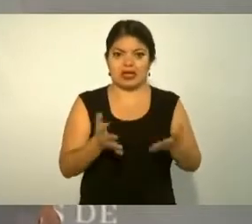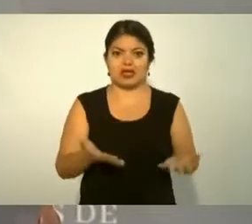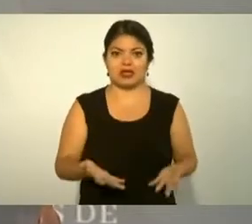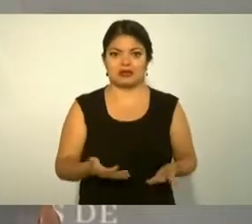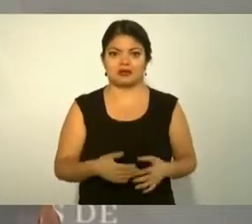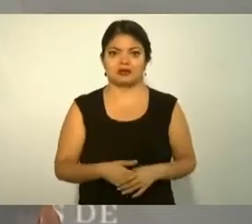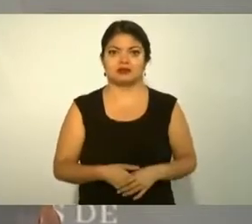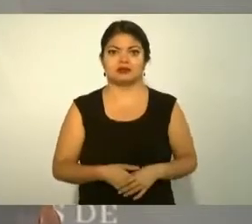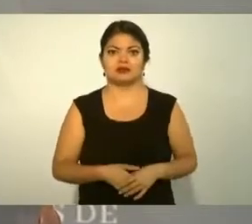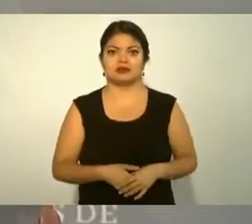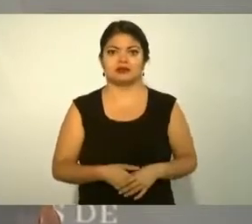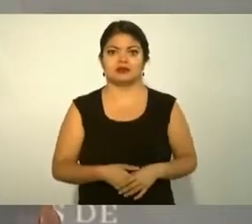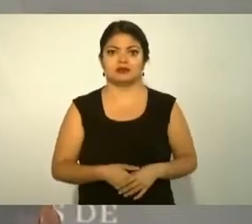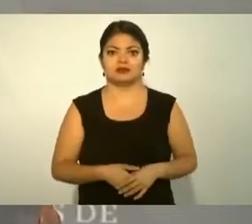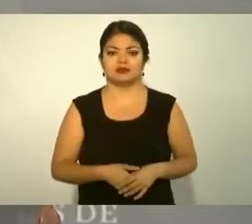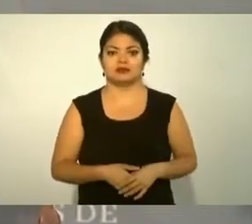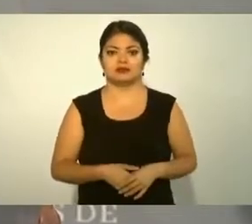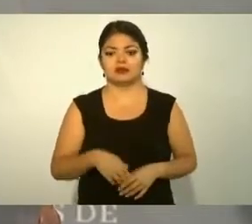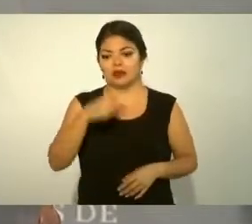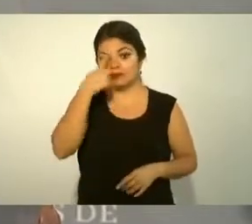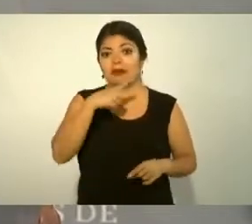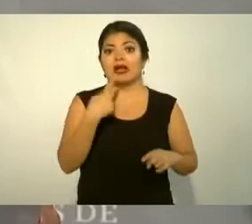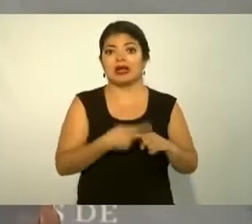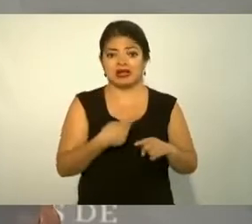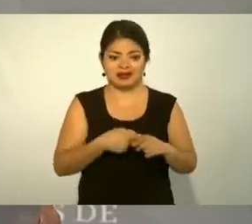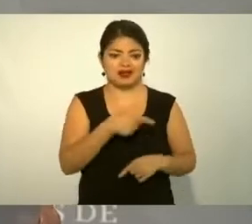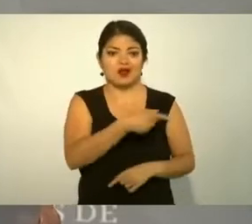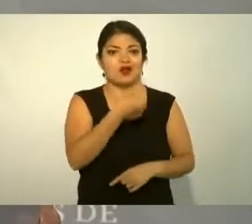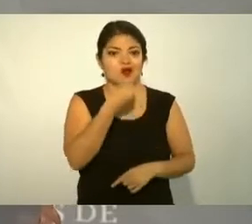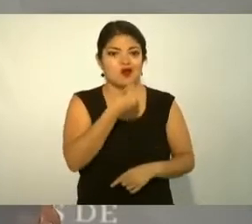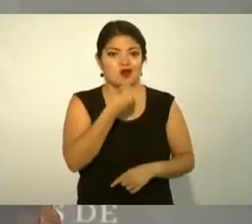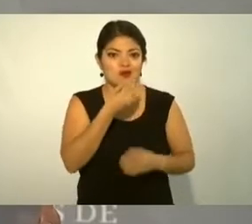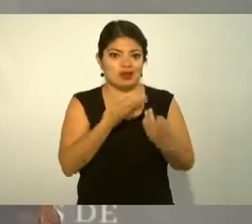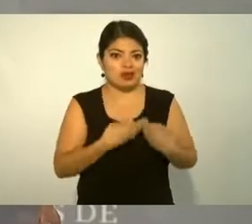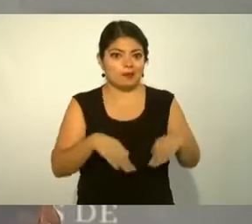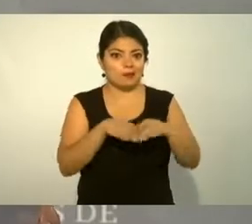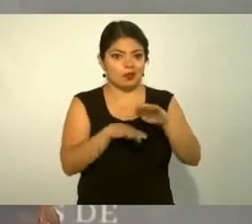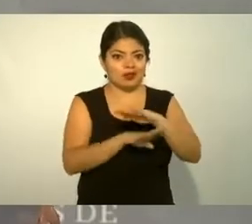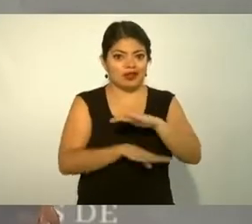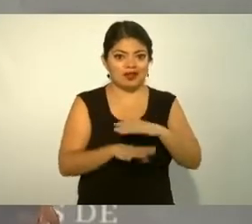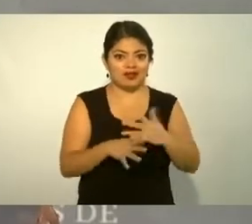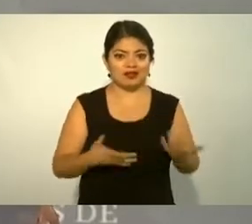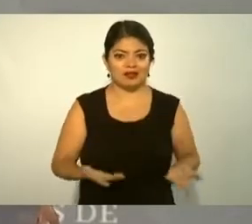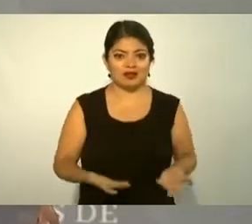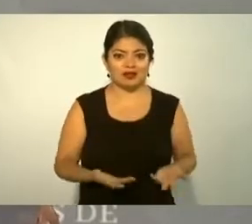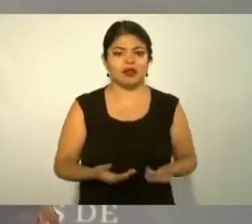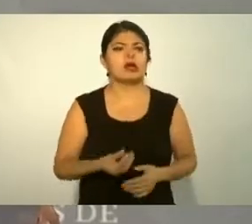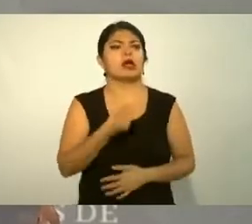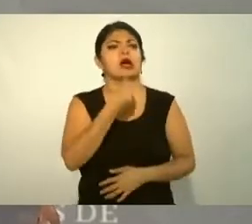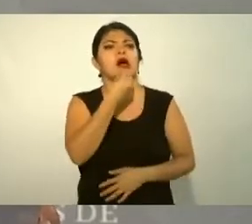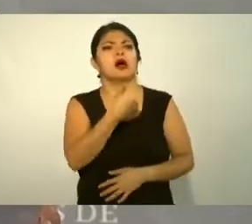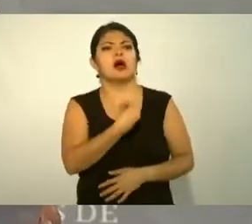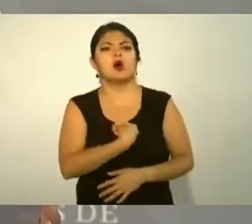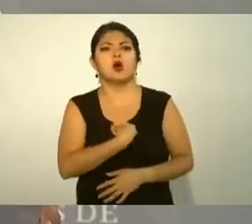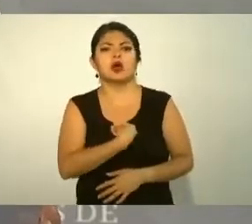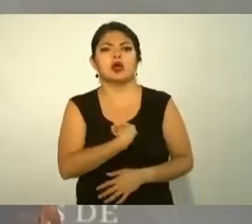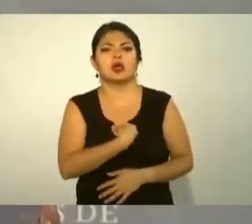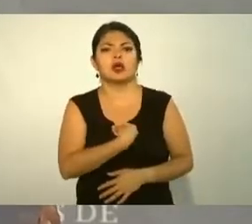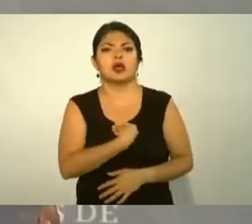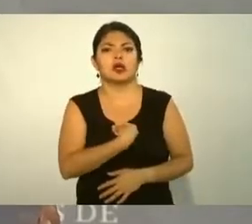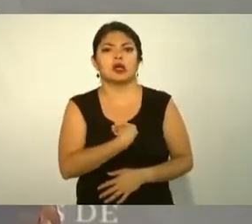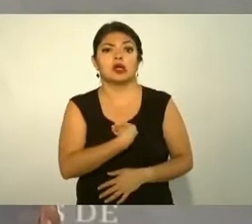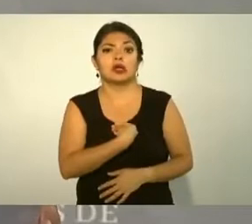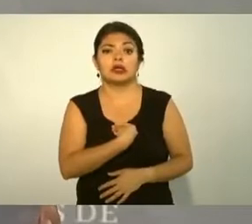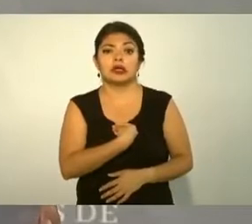los básicos aunque ya no nos funcionan